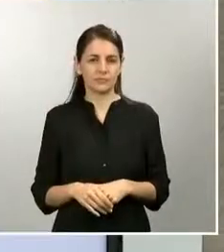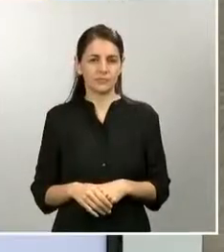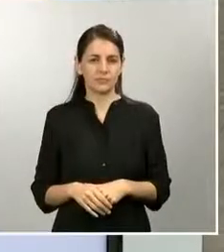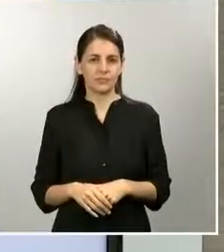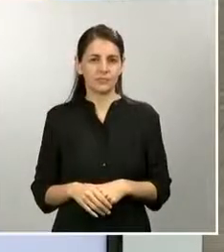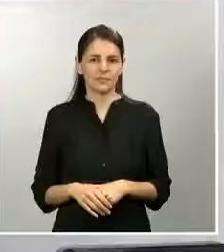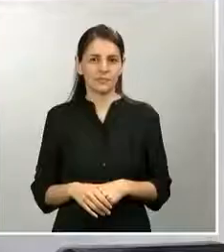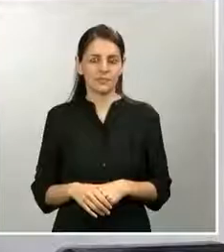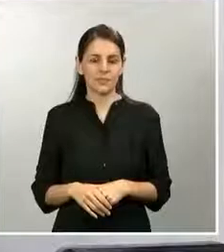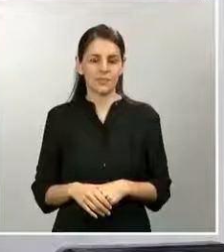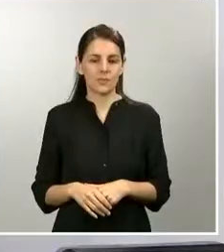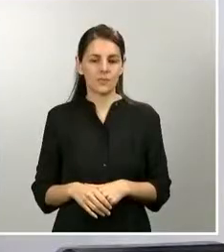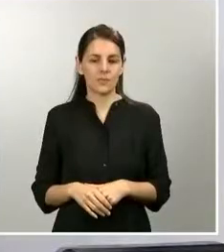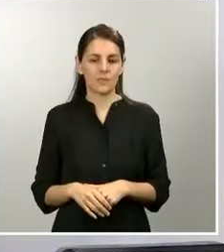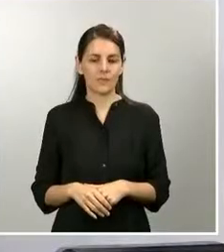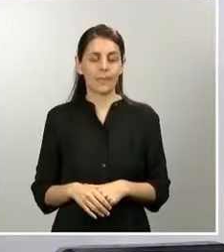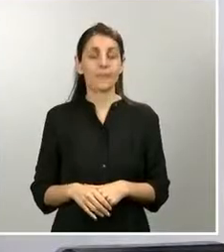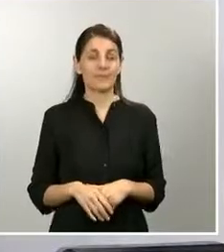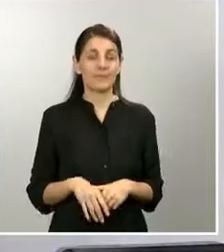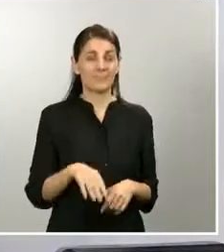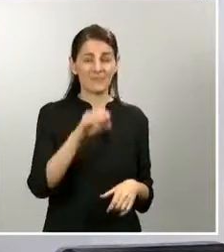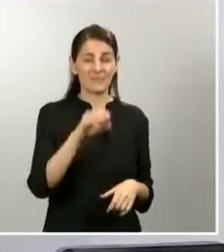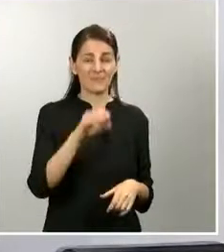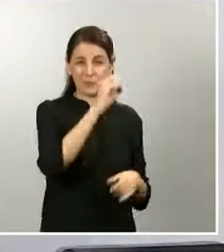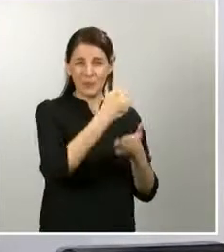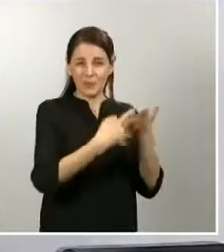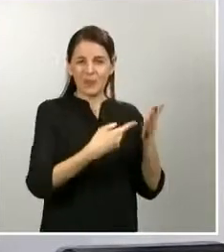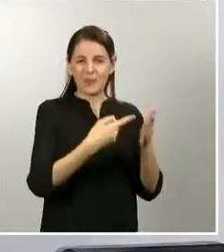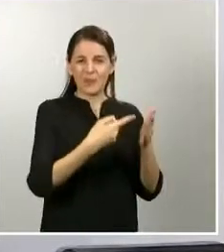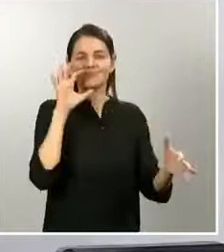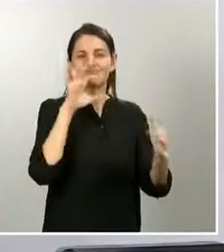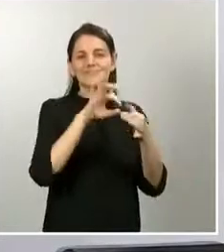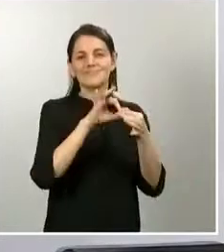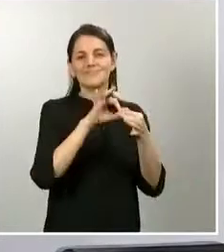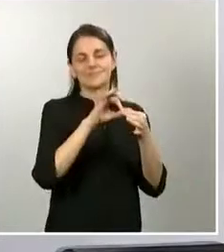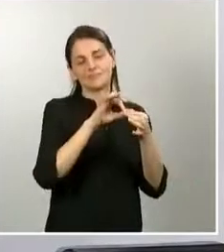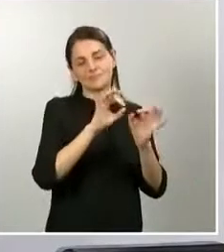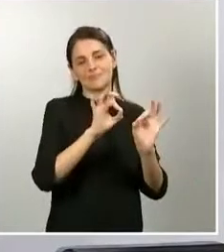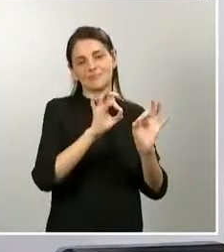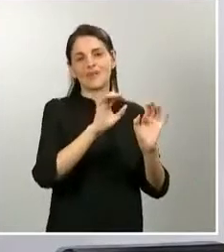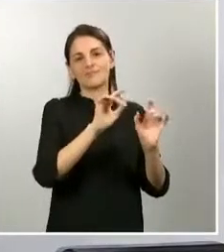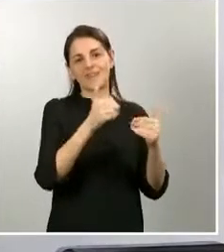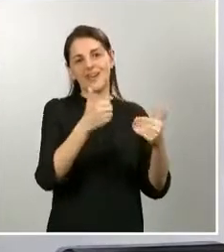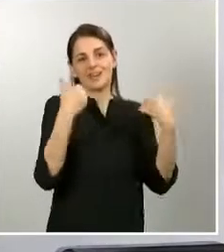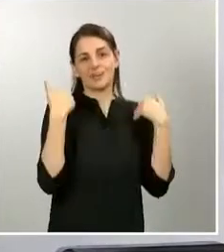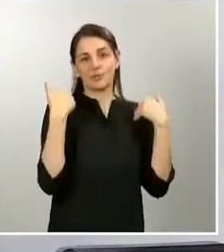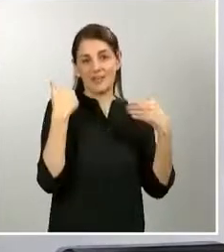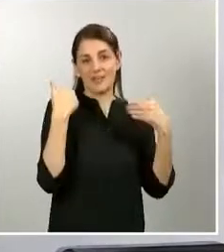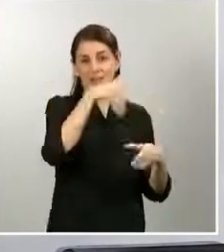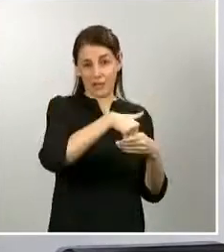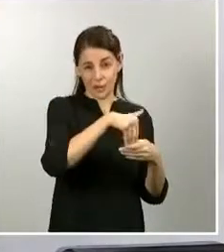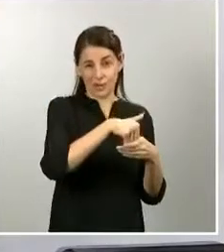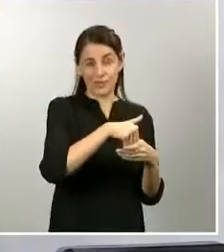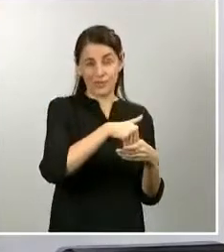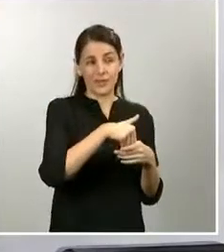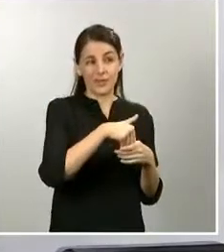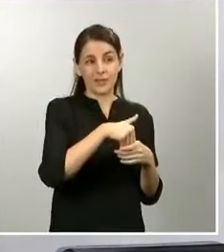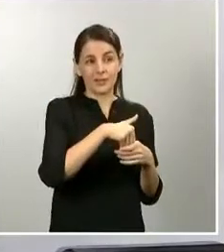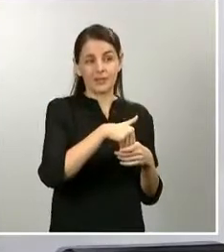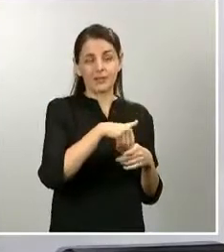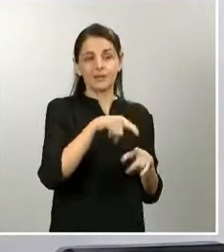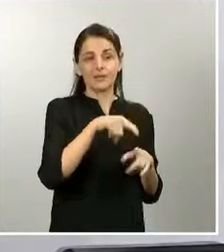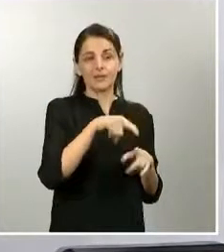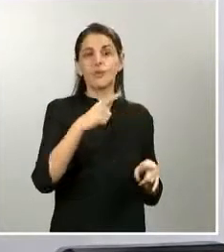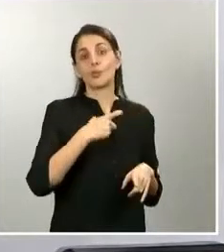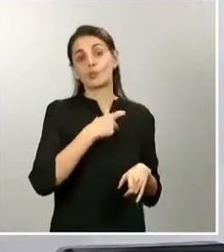Hay muchas preguntas también para los responsables de Interior. Que, por cierto, el comisario Molina se ha